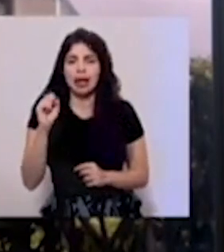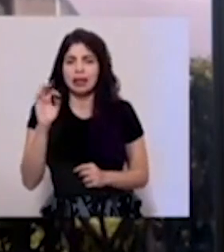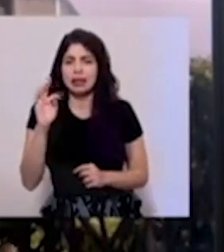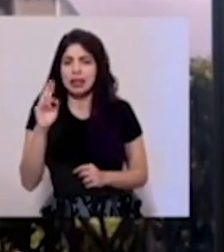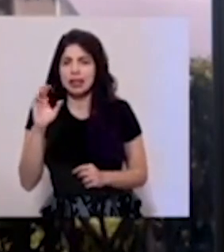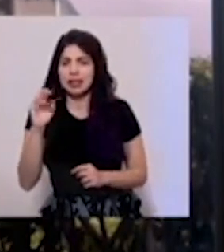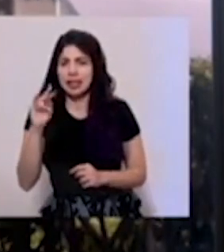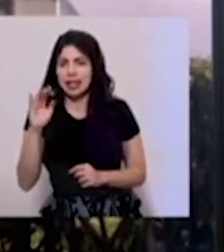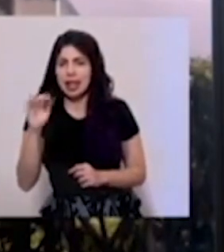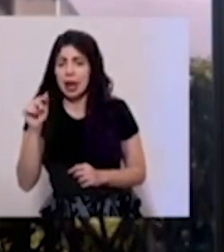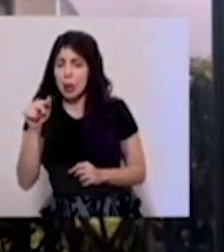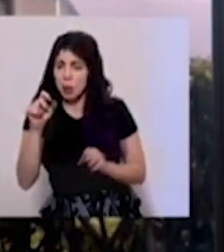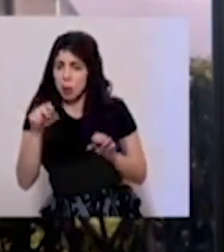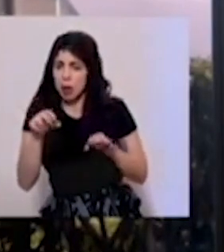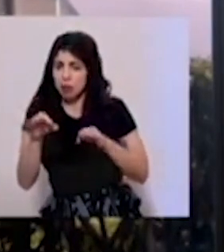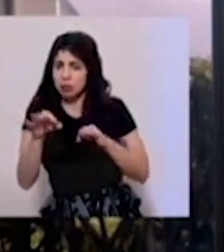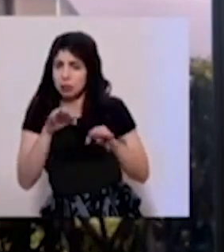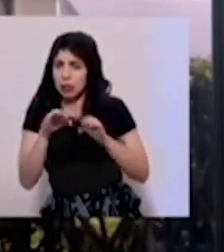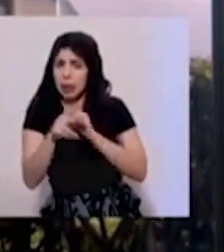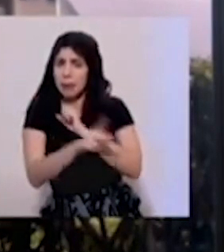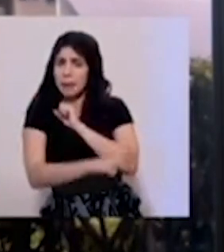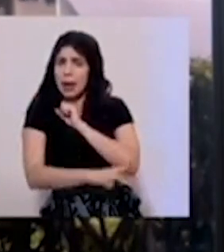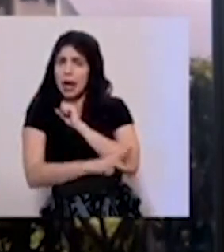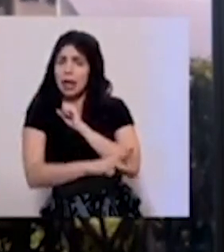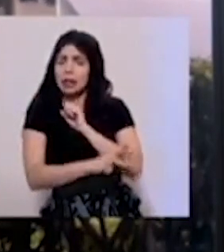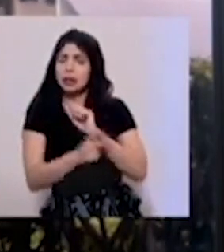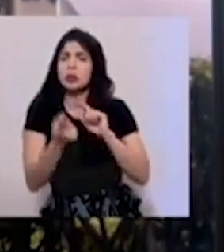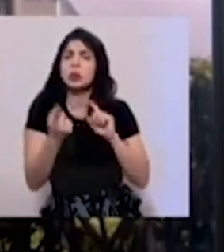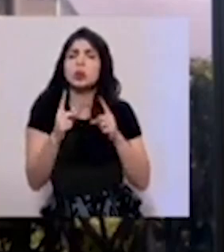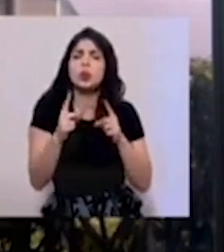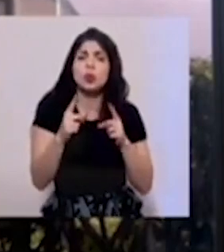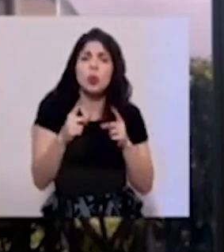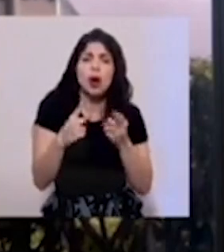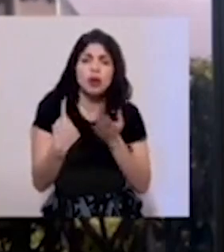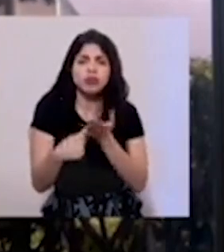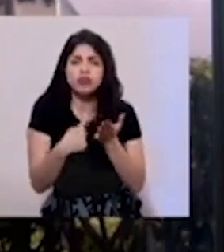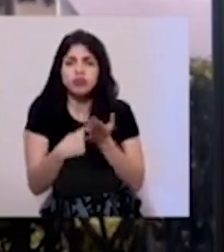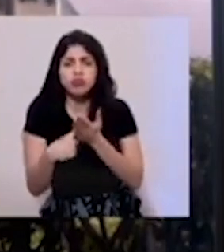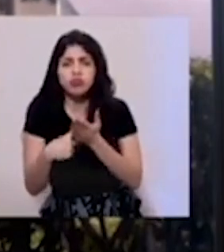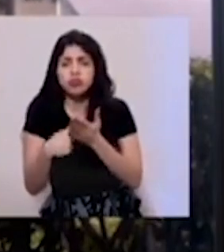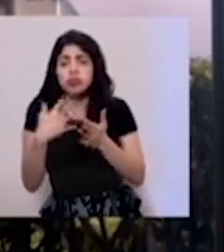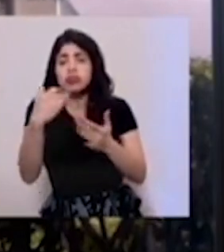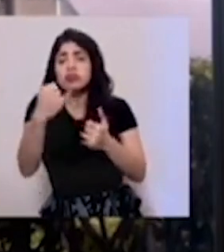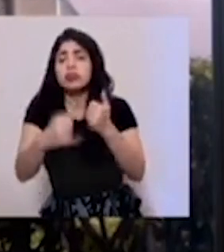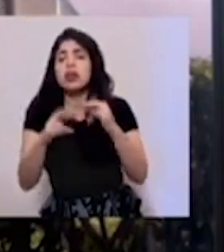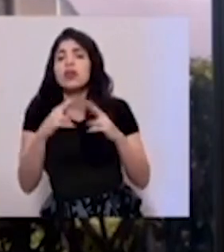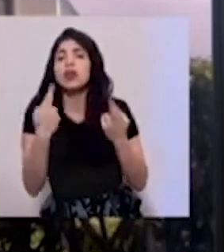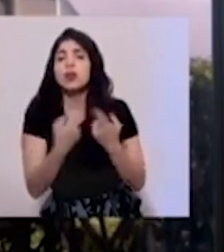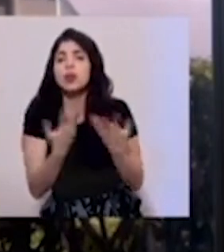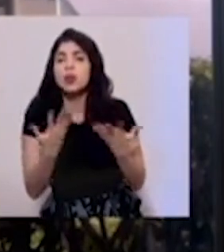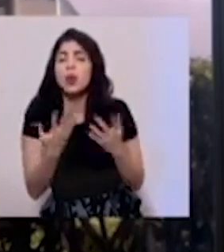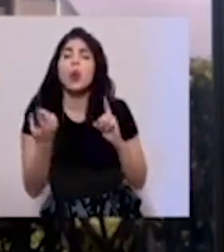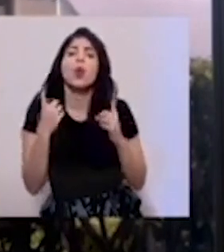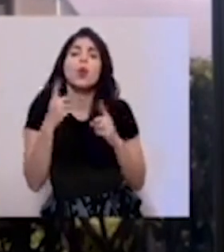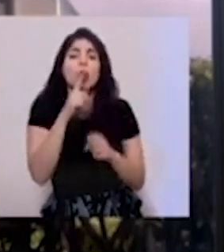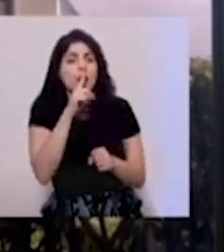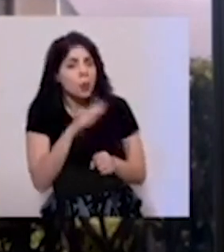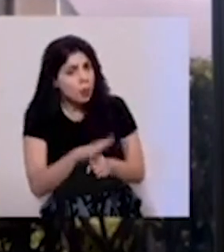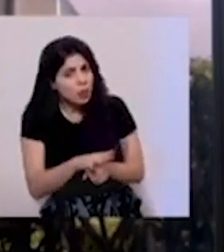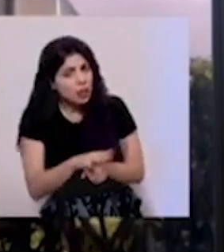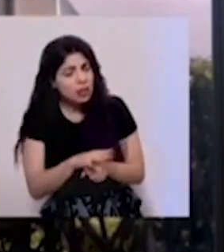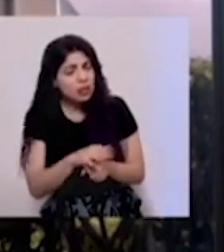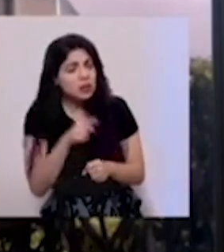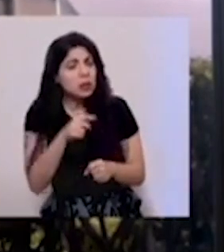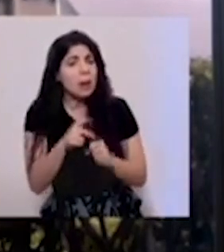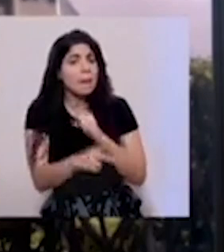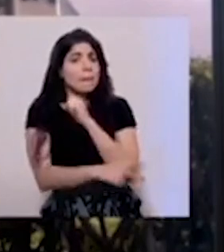¿Puedo explicarle al país cuáles fueron los extremos de esa reunión? ¿Cuáles son los compromisos a que